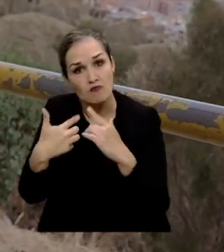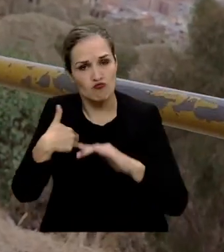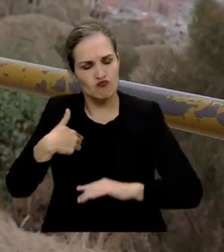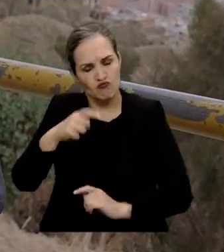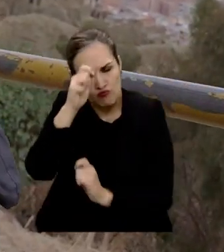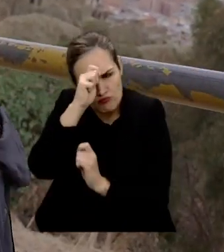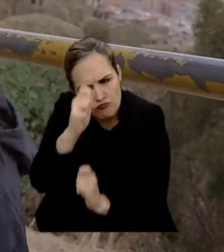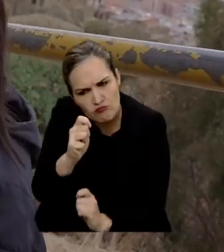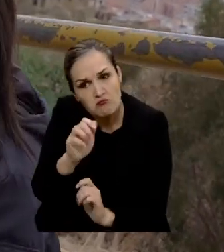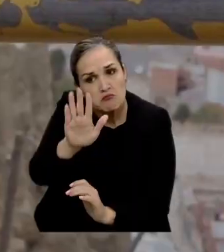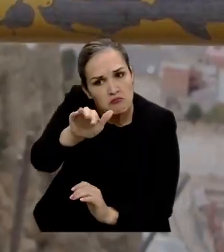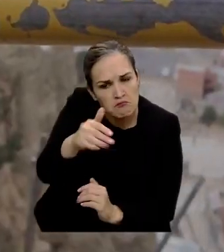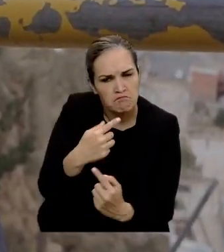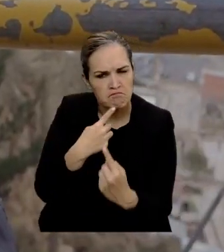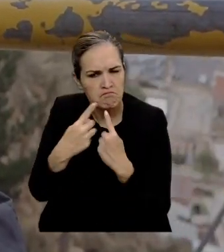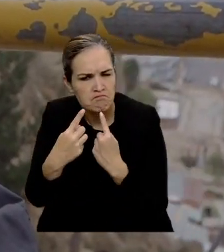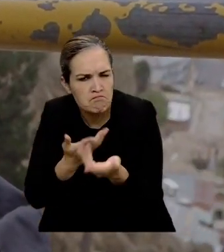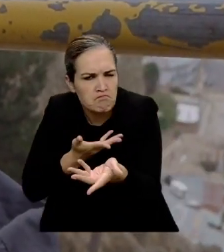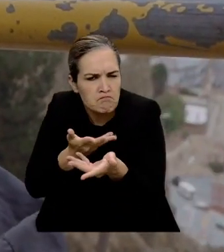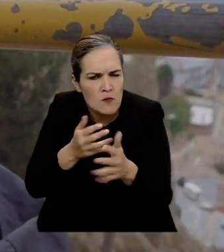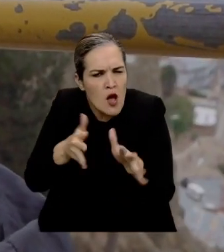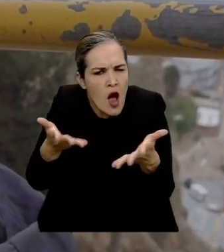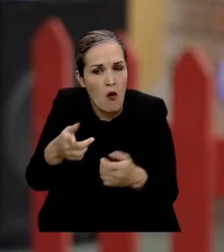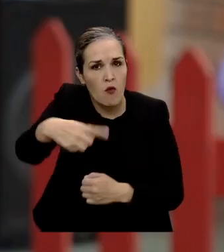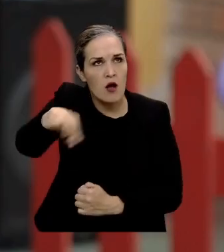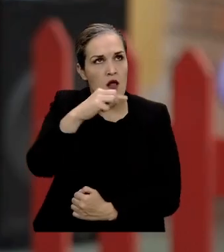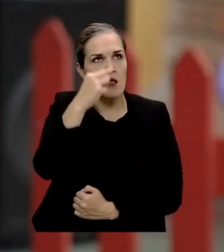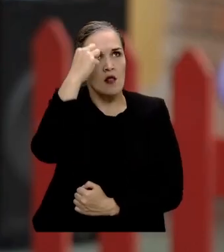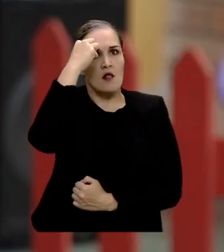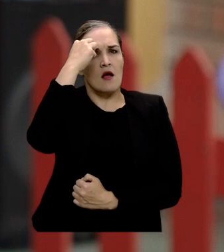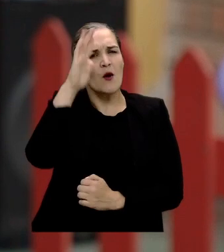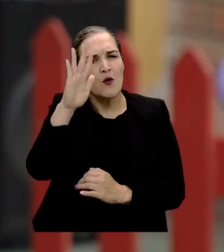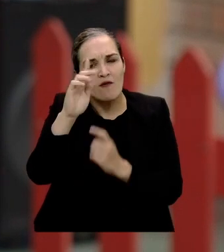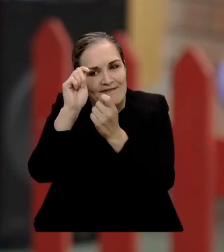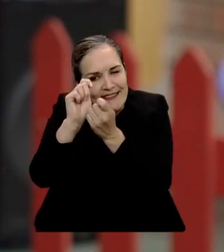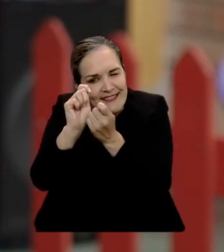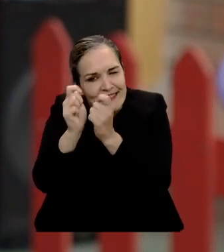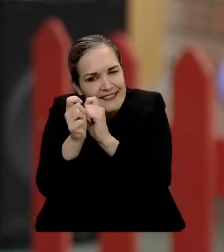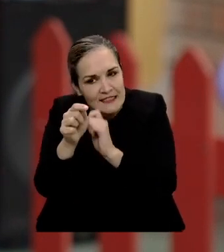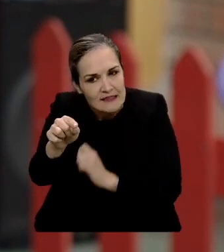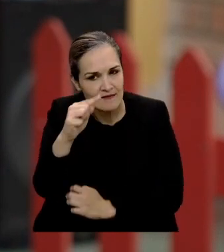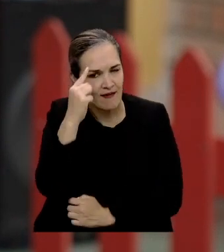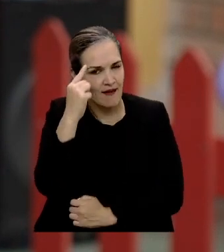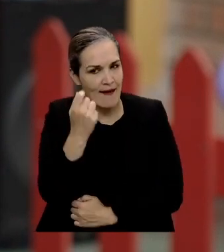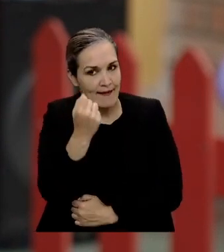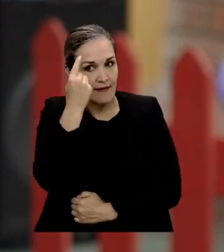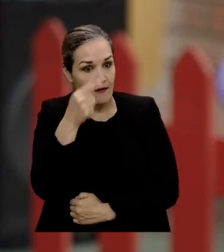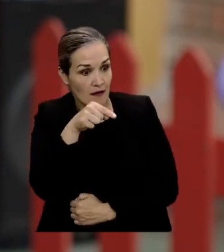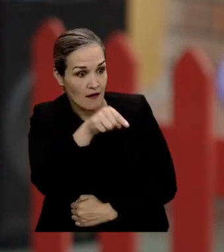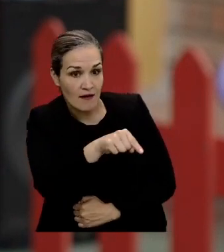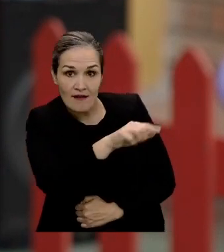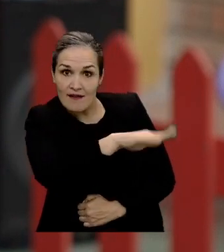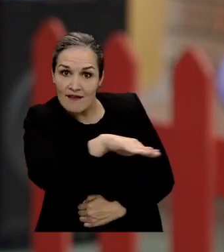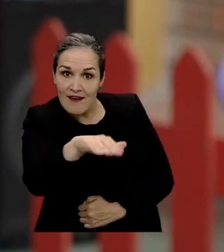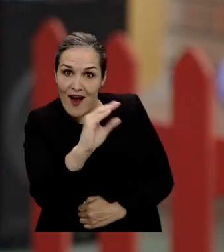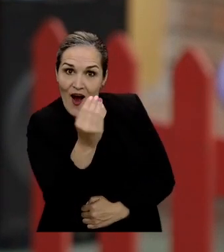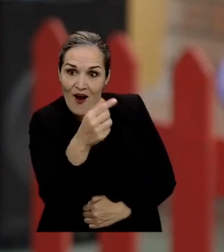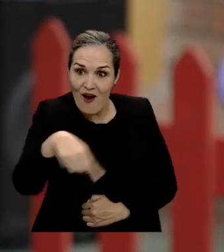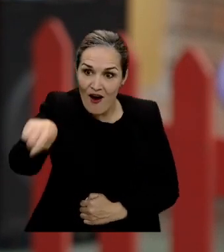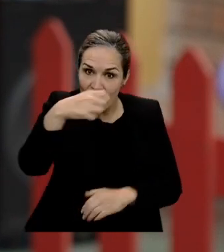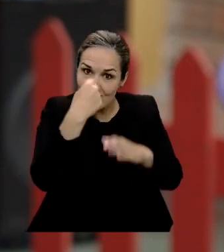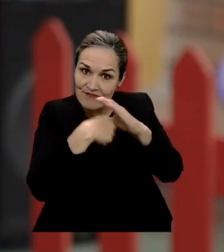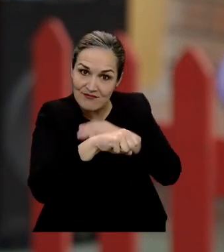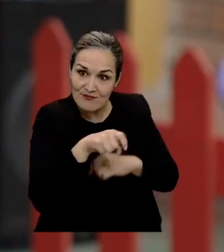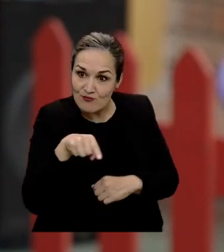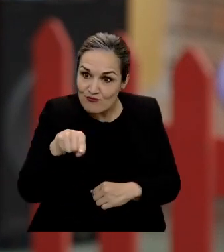acercamiento respetuoso del contexto. La idea es cambiar ese switch, que la persona que se va a hacer cargo de la crianza pueda